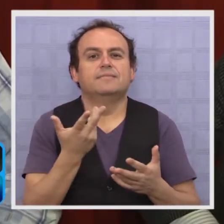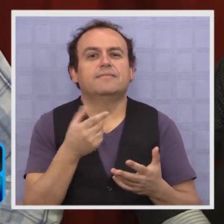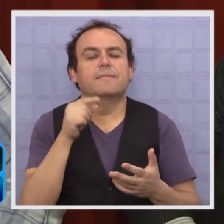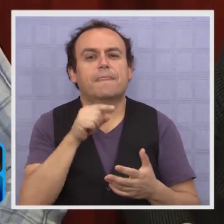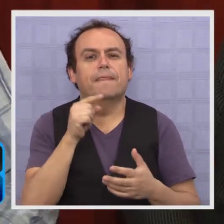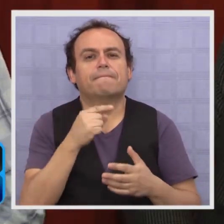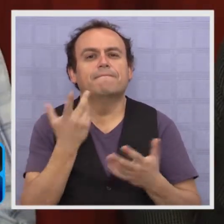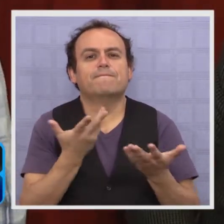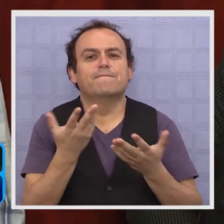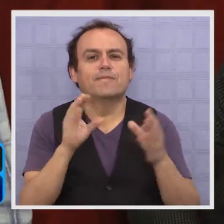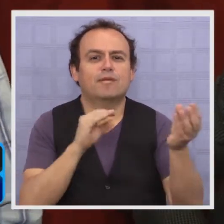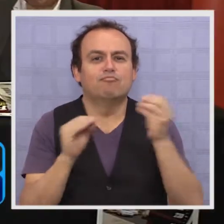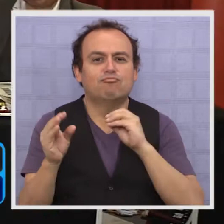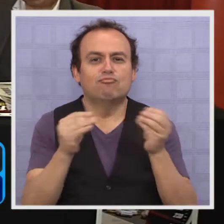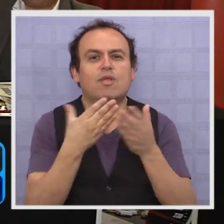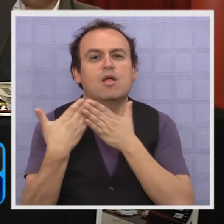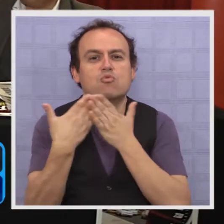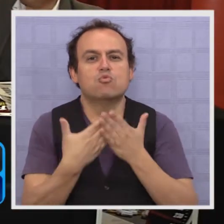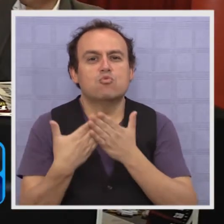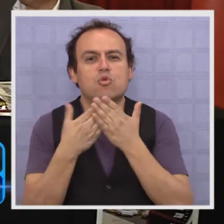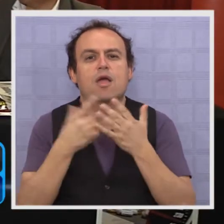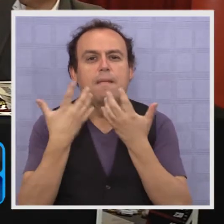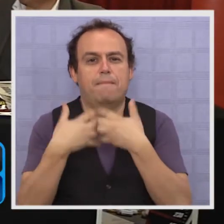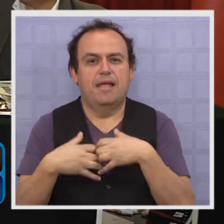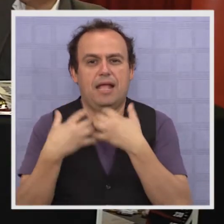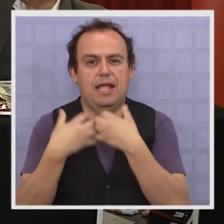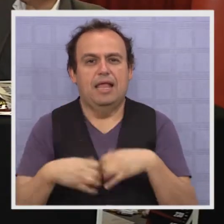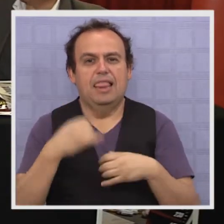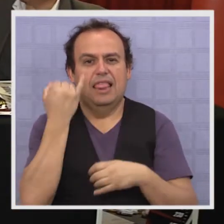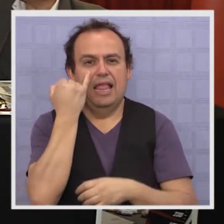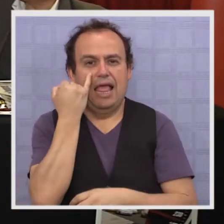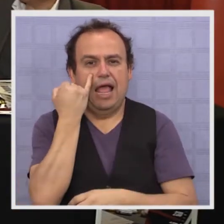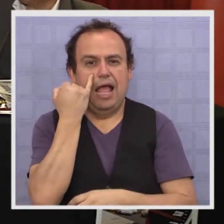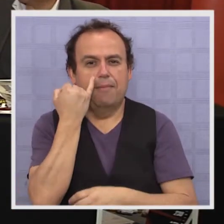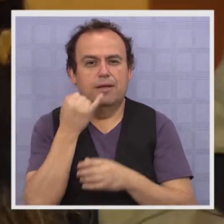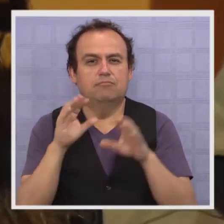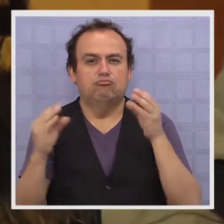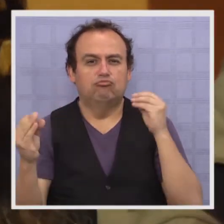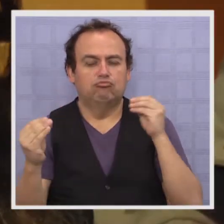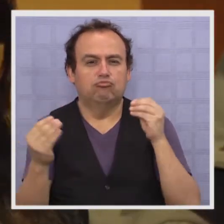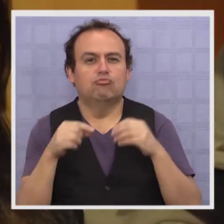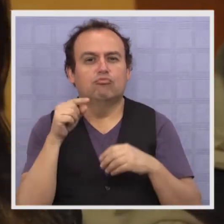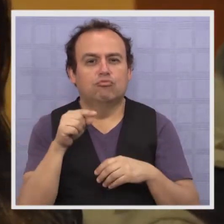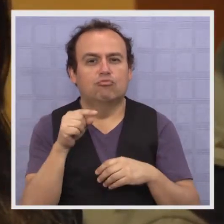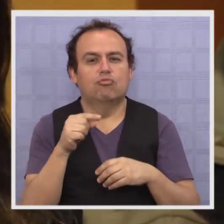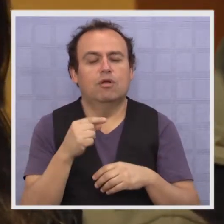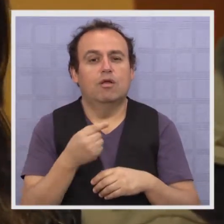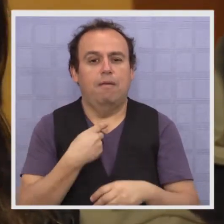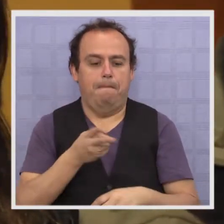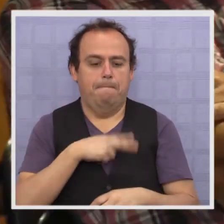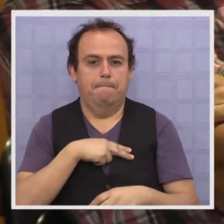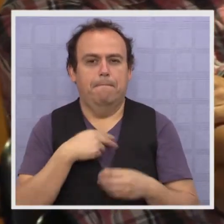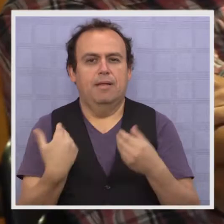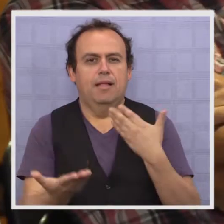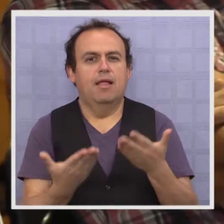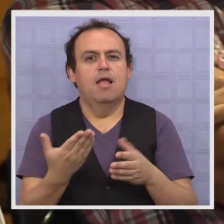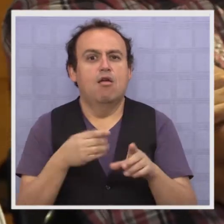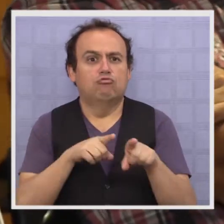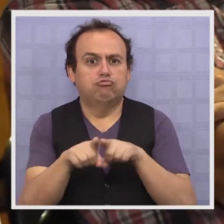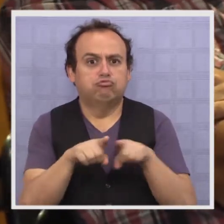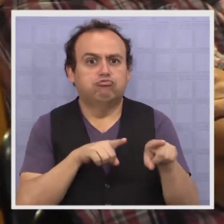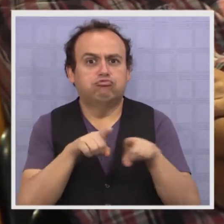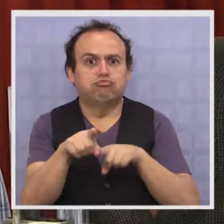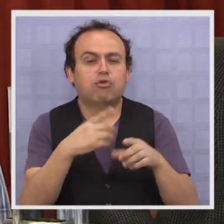charla con estudiantes de la carrera de mecánica de INACAP. Además, fue premiado por su trayectoria en la corrida organizada por la